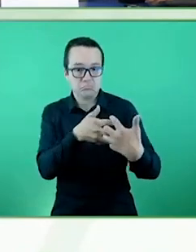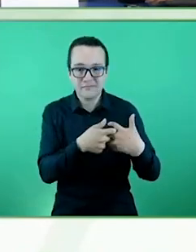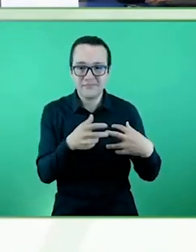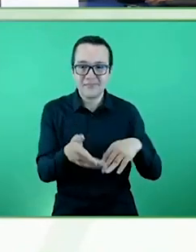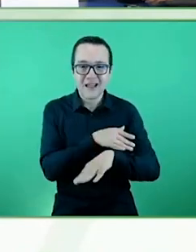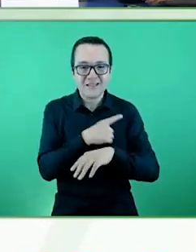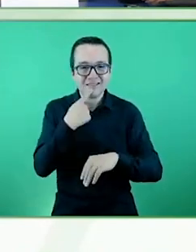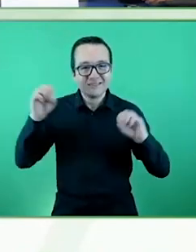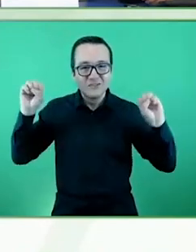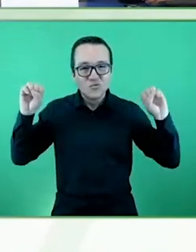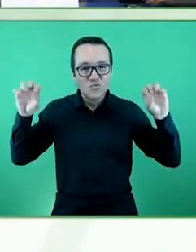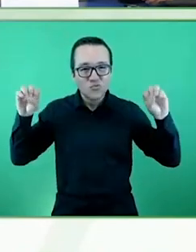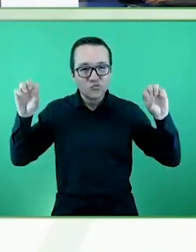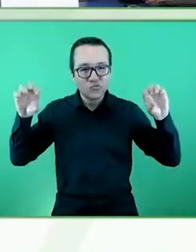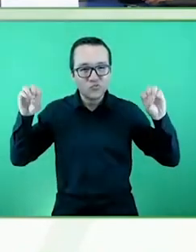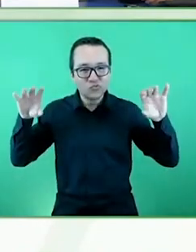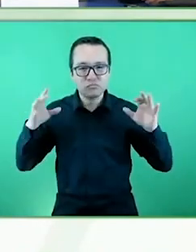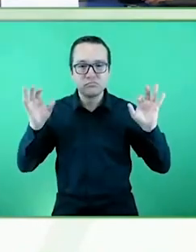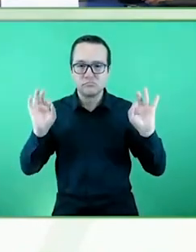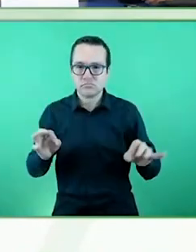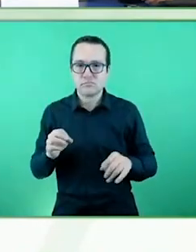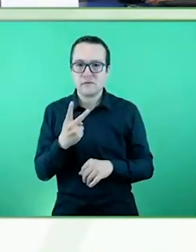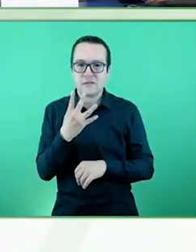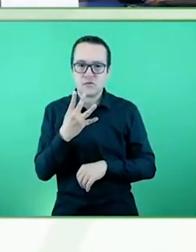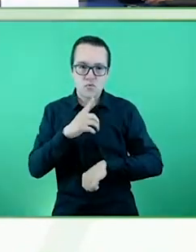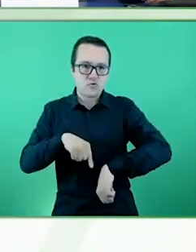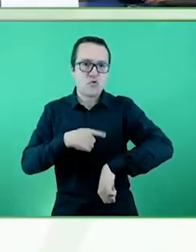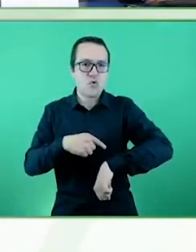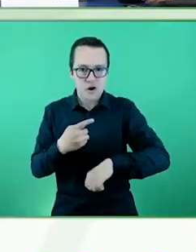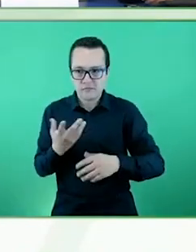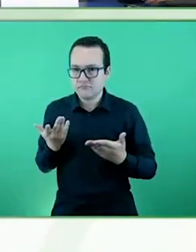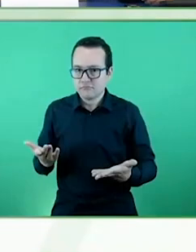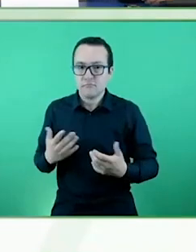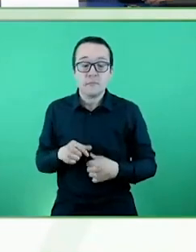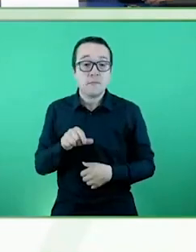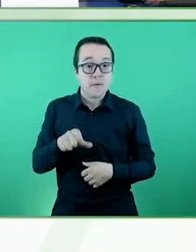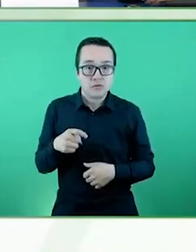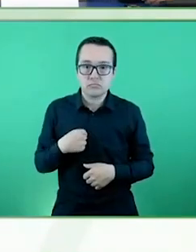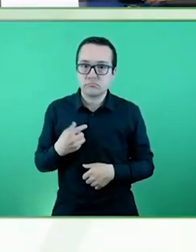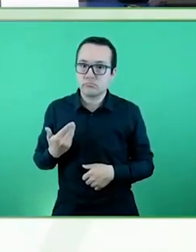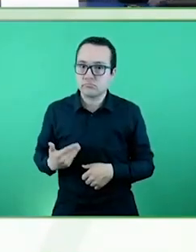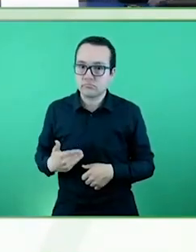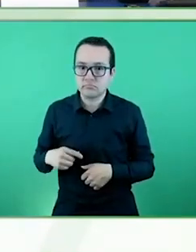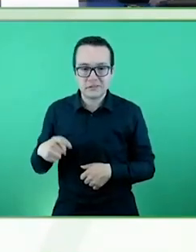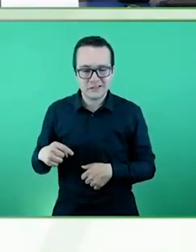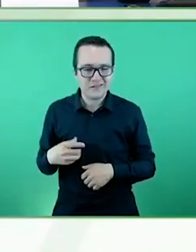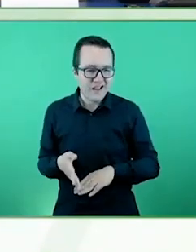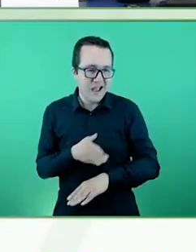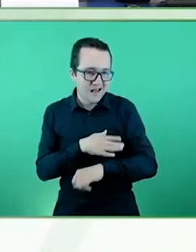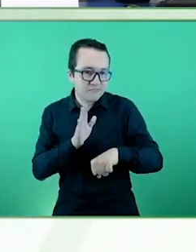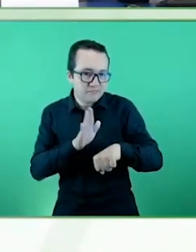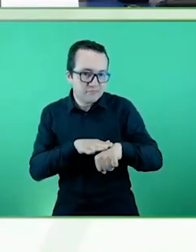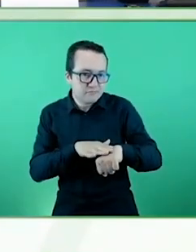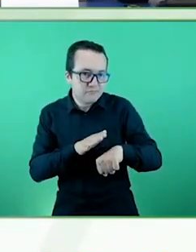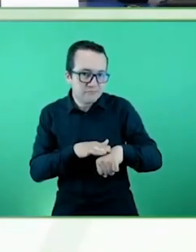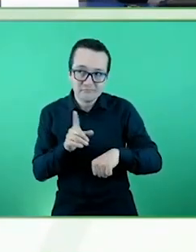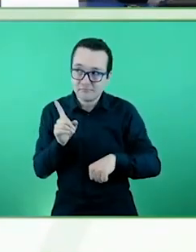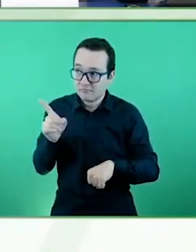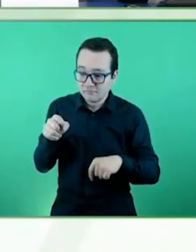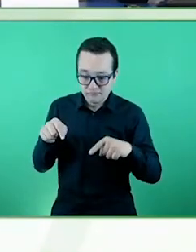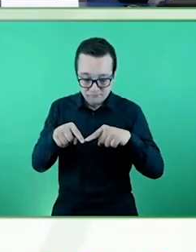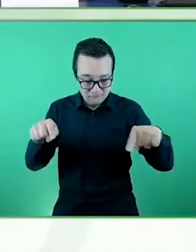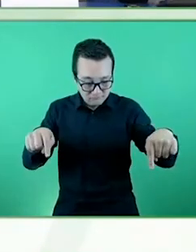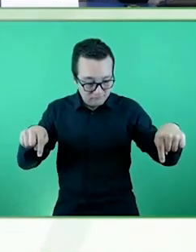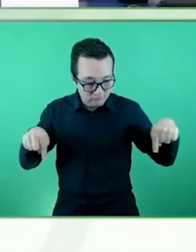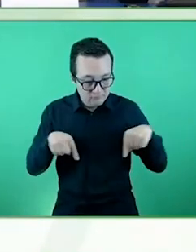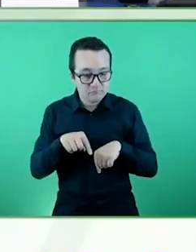horas es una cosa que valoran mucho los usuarios, porque a pesar que les decimos que el apartamento es su casa y